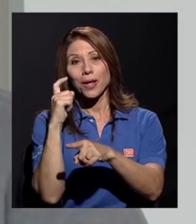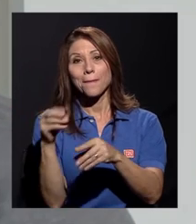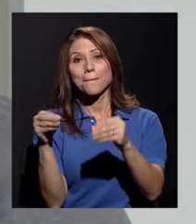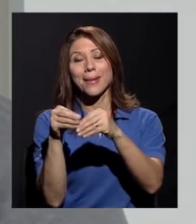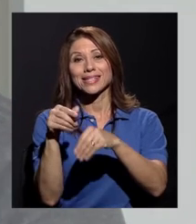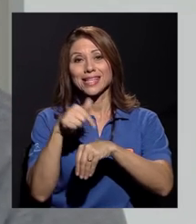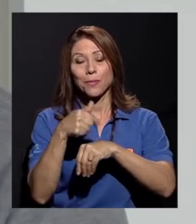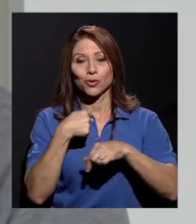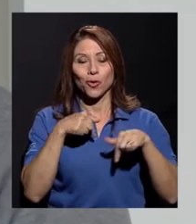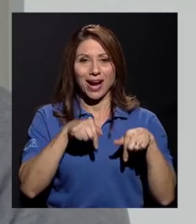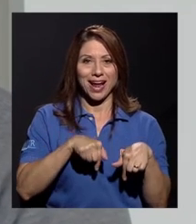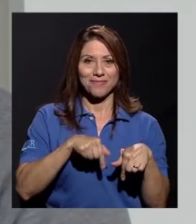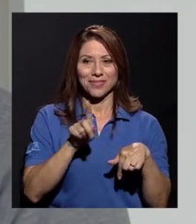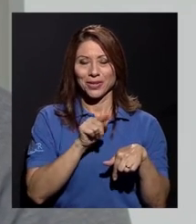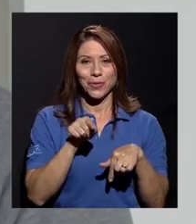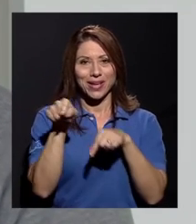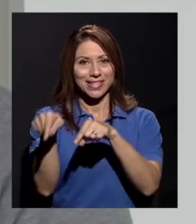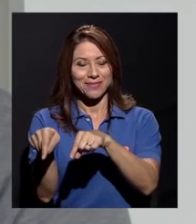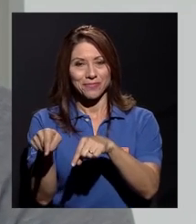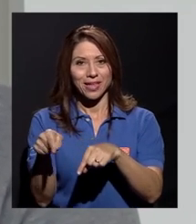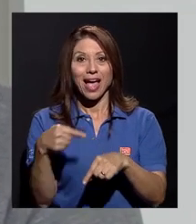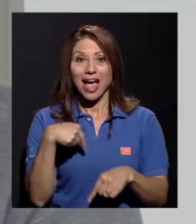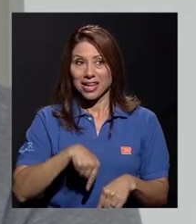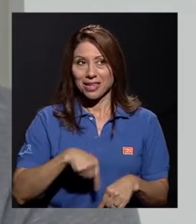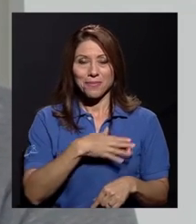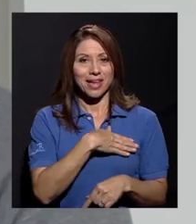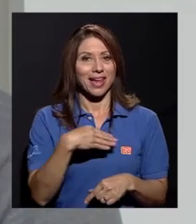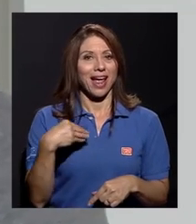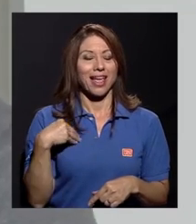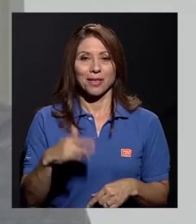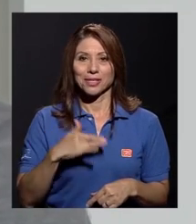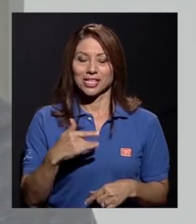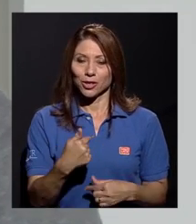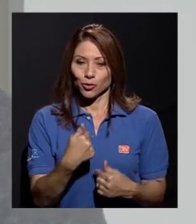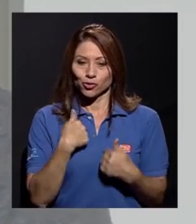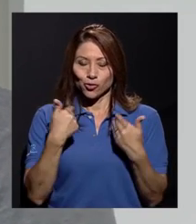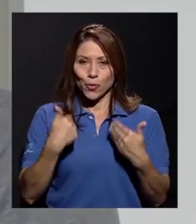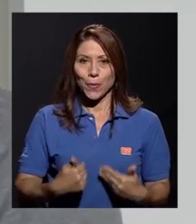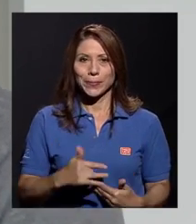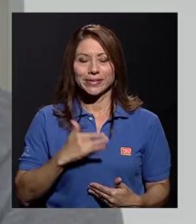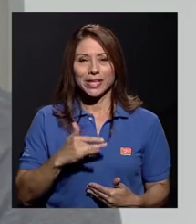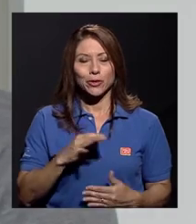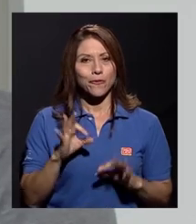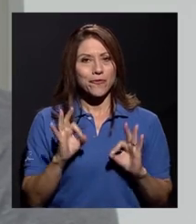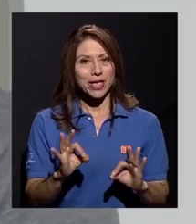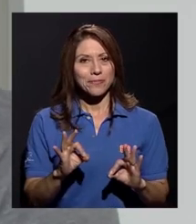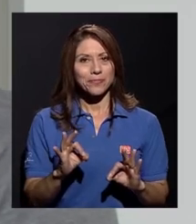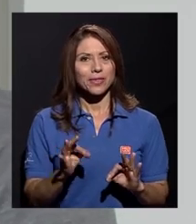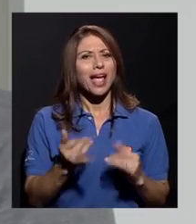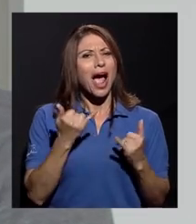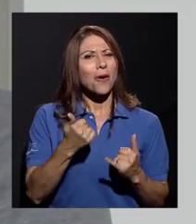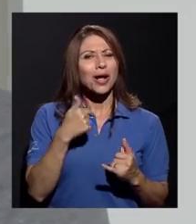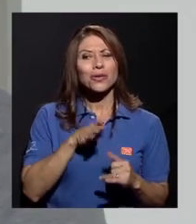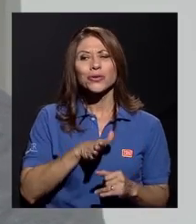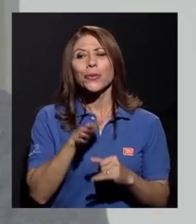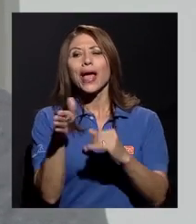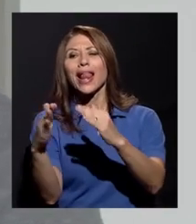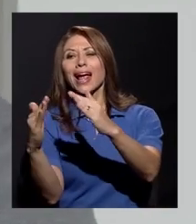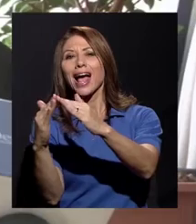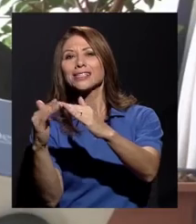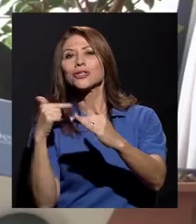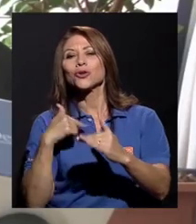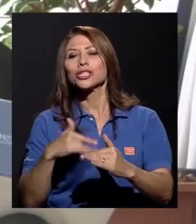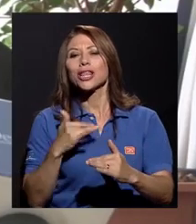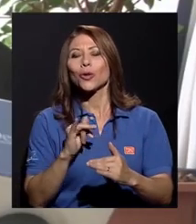Y aquí a me encanta, me encanta estar, me siento yo, me siento bien. Y de hecho, ahora cuando uno va a la casa, se siente como una